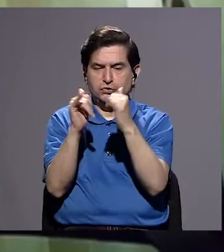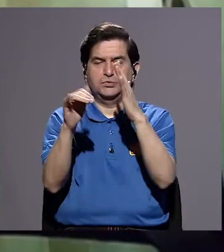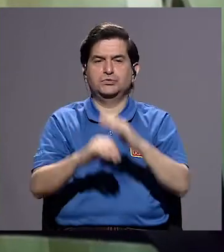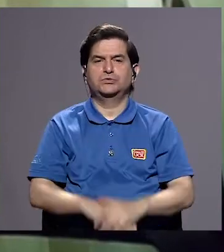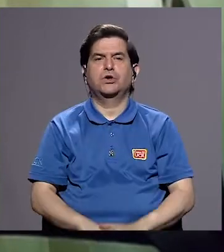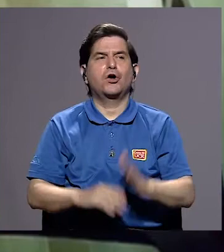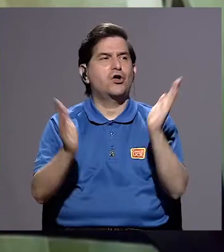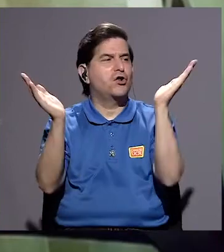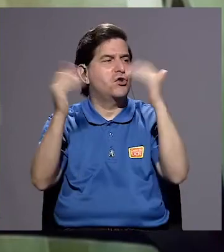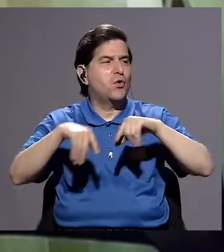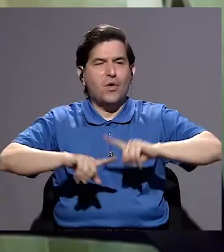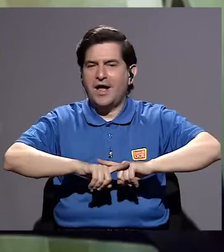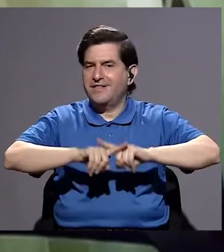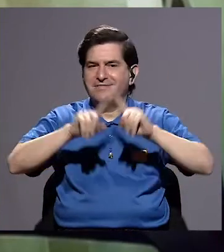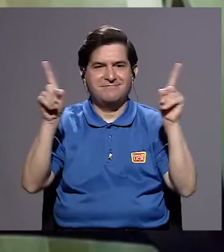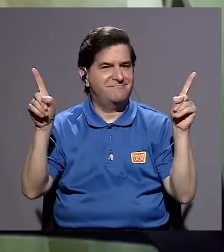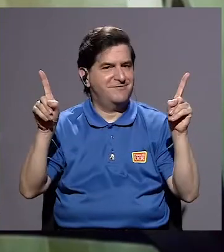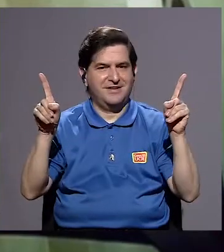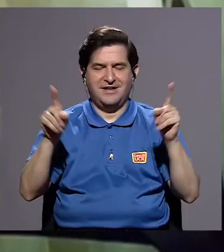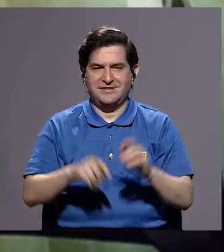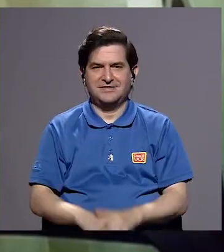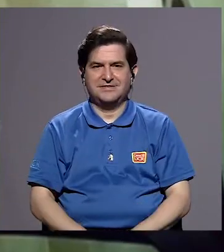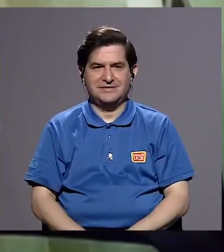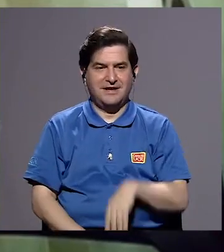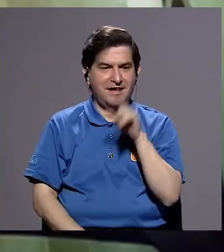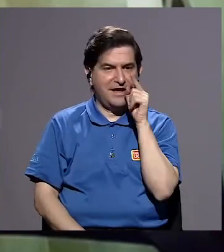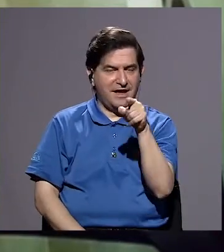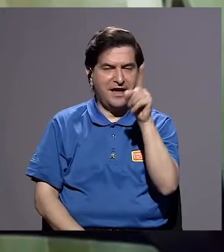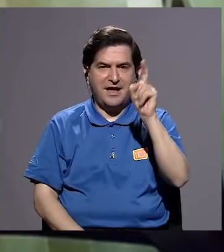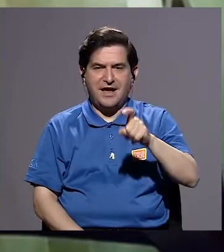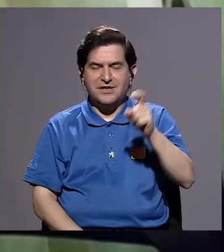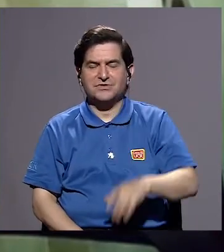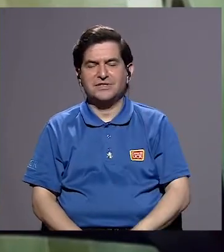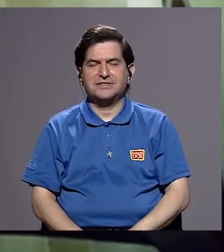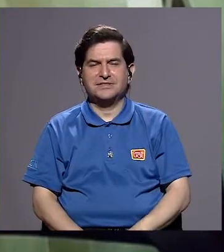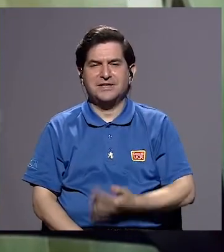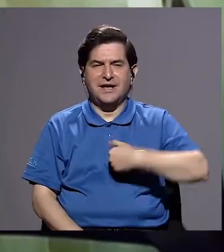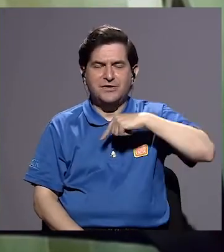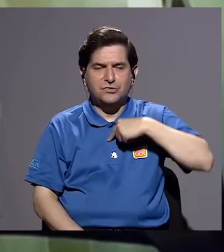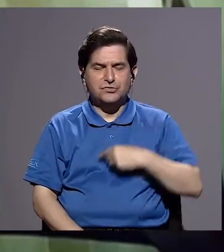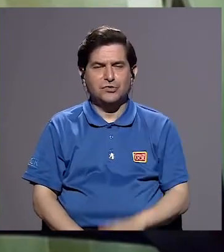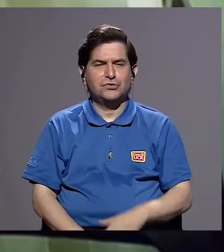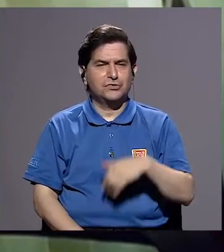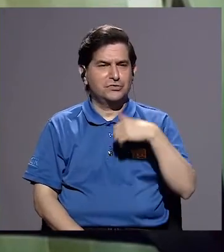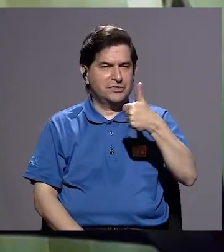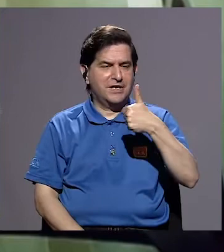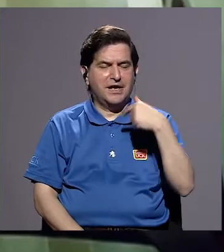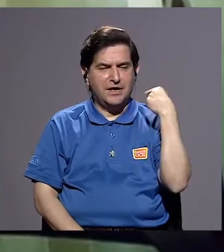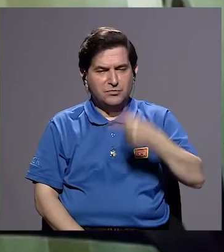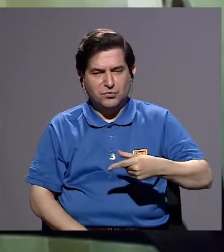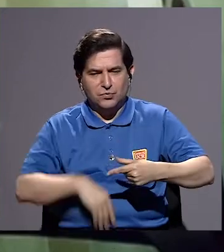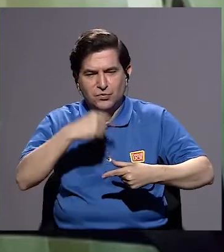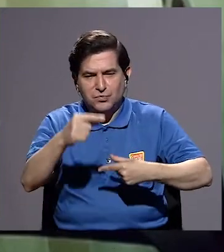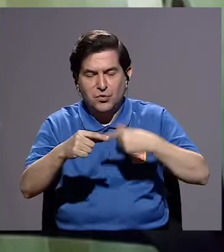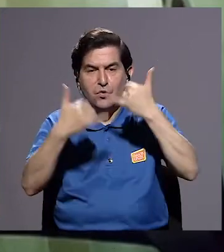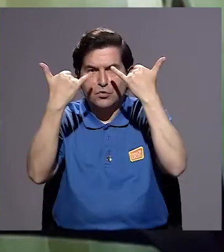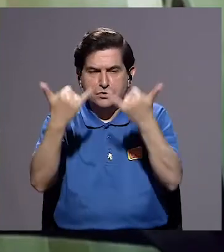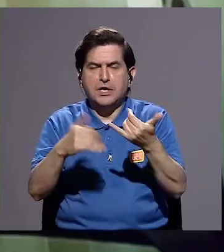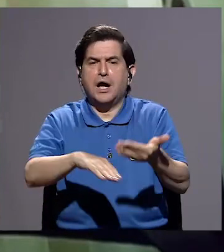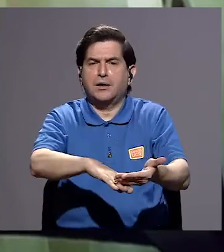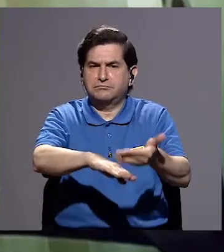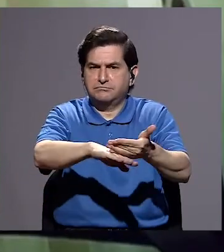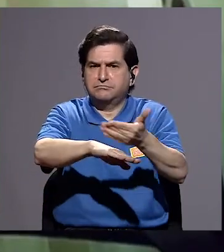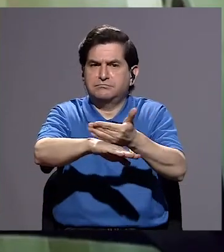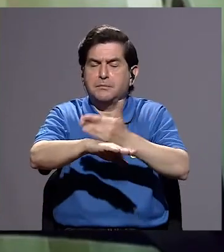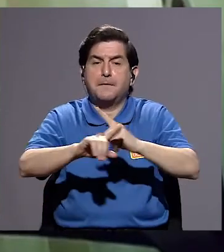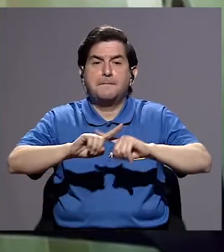y que no hay ninguna diferencia. Y eso lo tenemos que ir consiguiendo poco a poco. Ya hemos conseguido